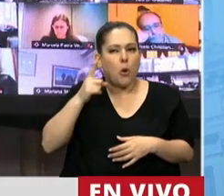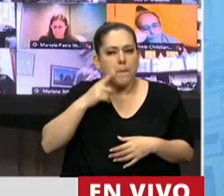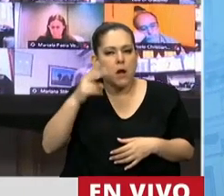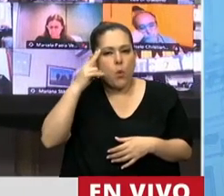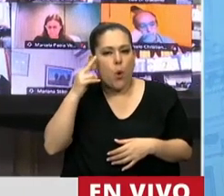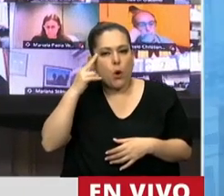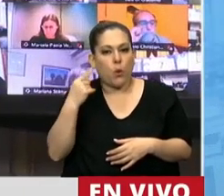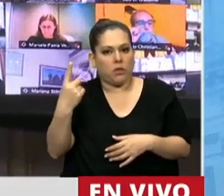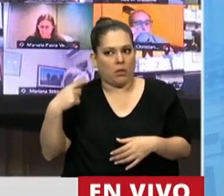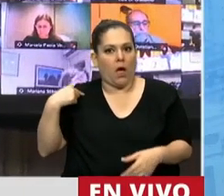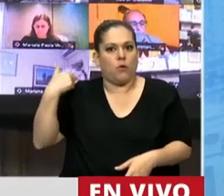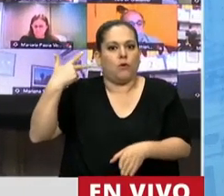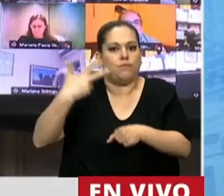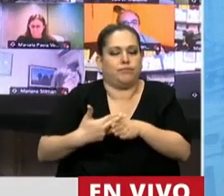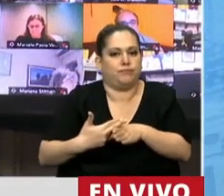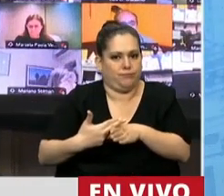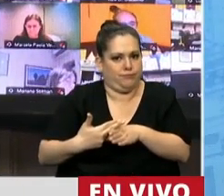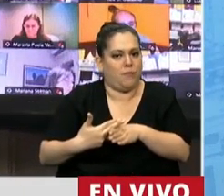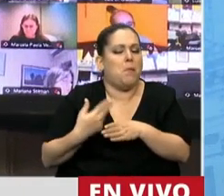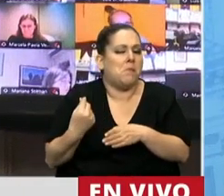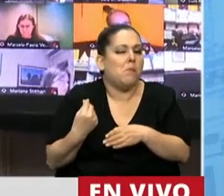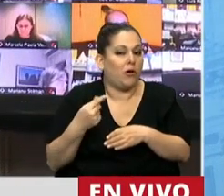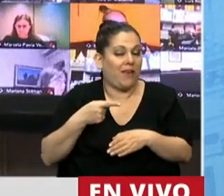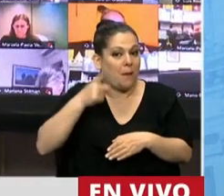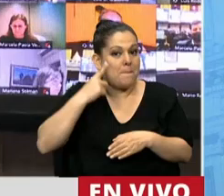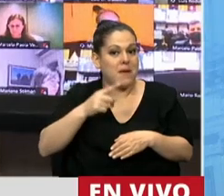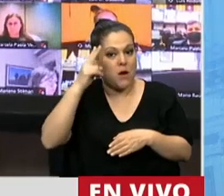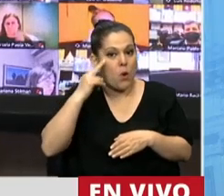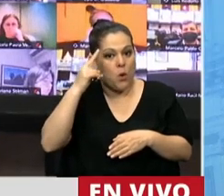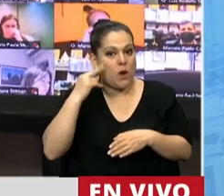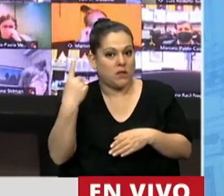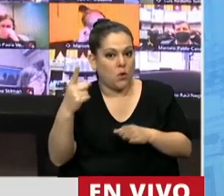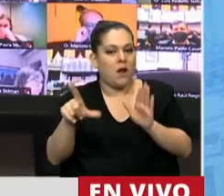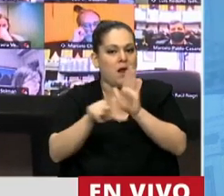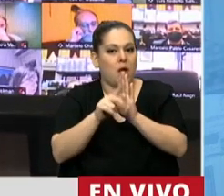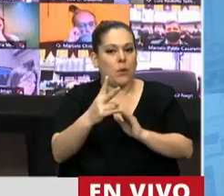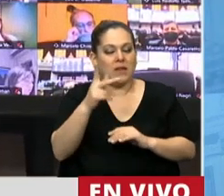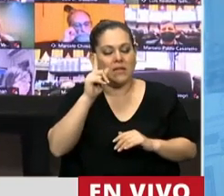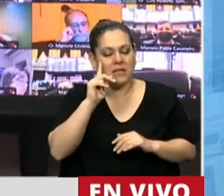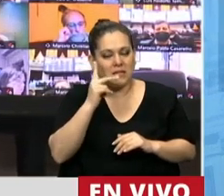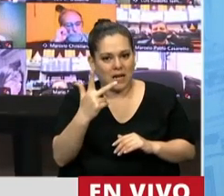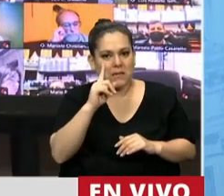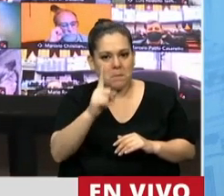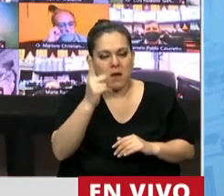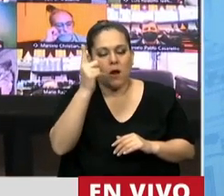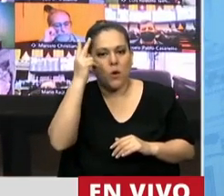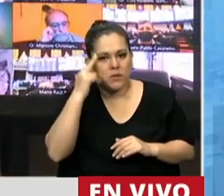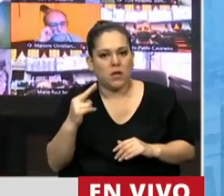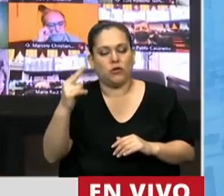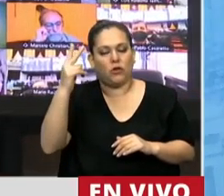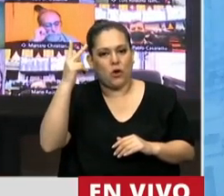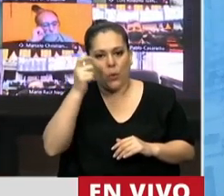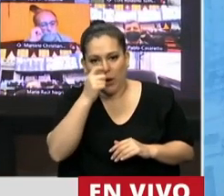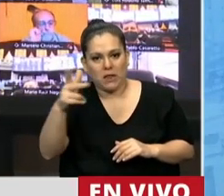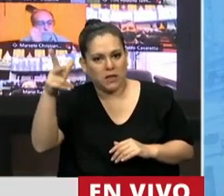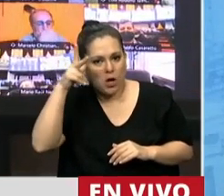¿Por qué? Porque en el año 1991 se sancionó la Ley 23.928, llamada en ese momento